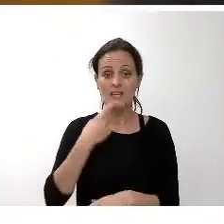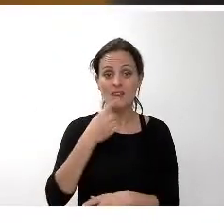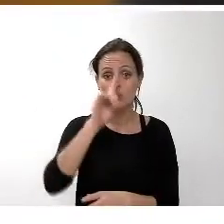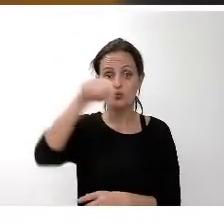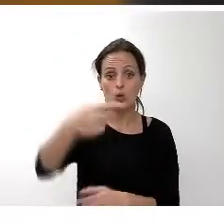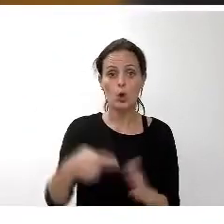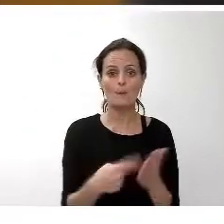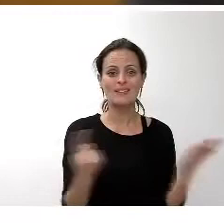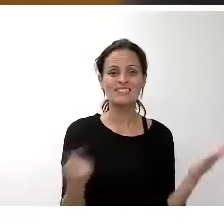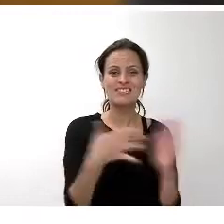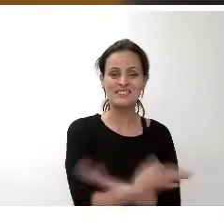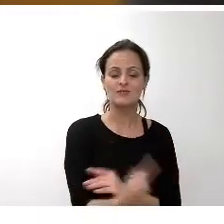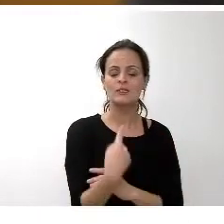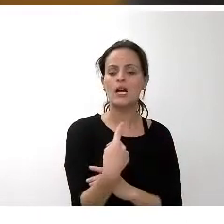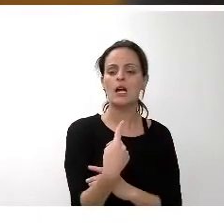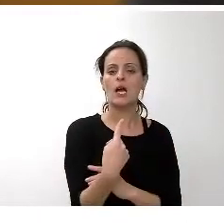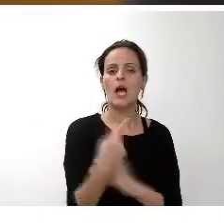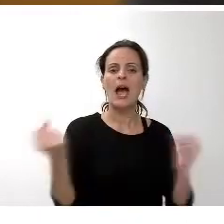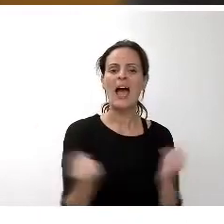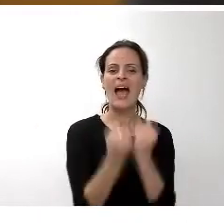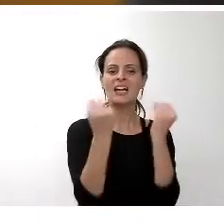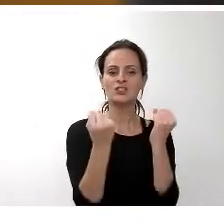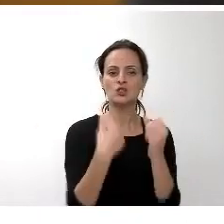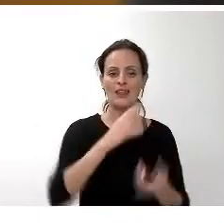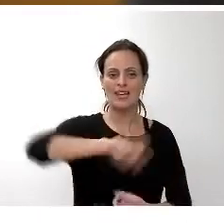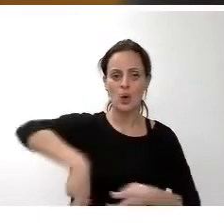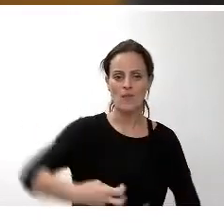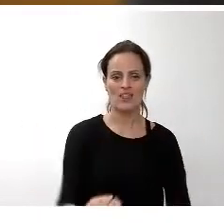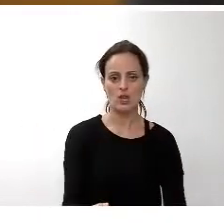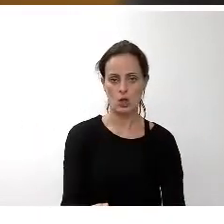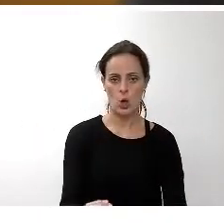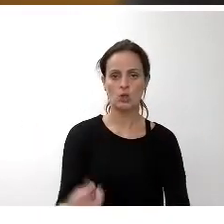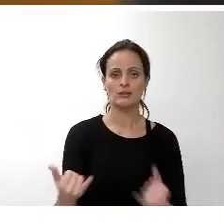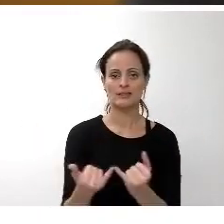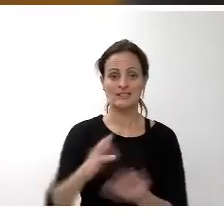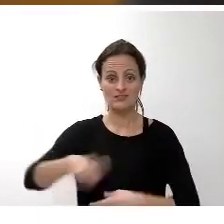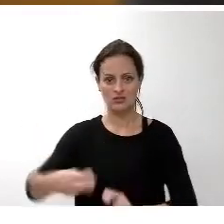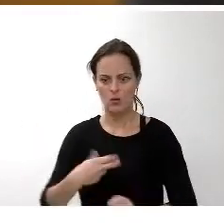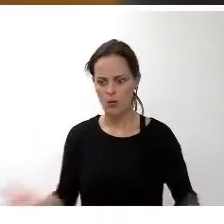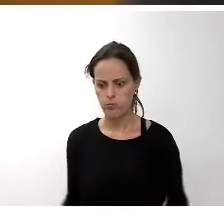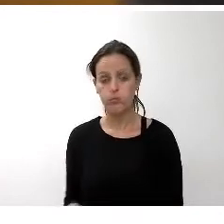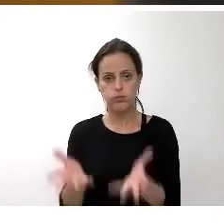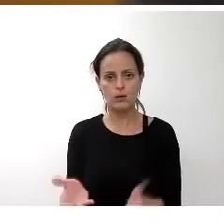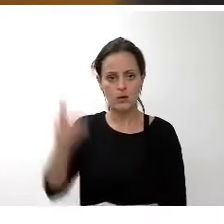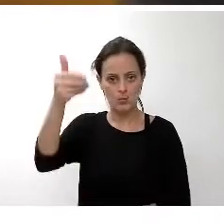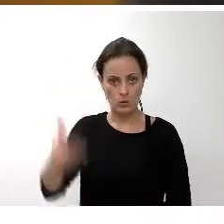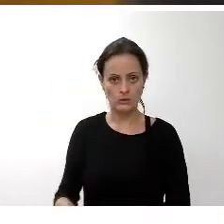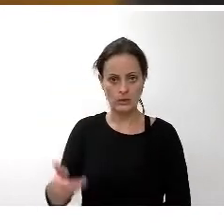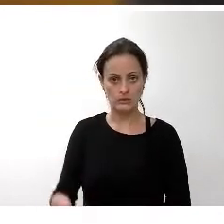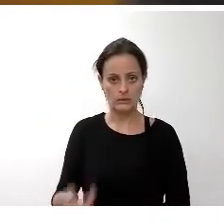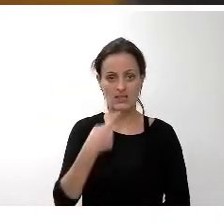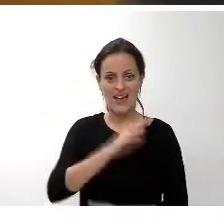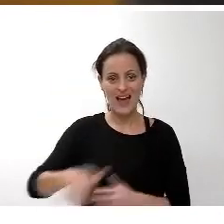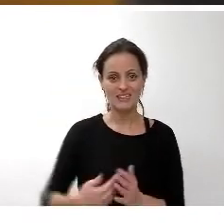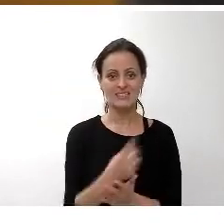se dará un impulso importante a las acciones en materia de innovación Tenerife Innova que cuenta con 14